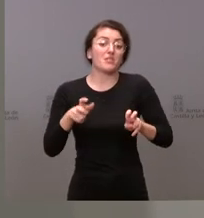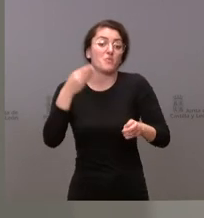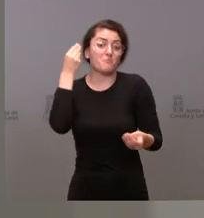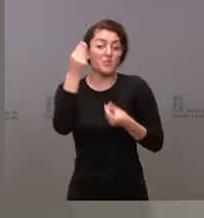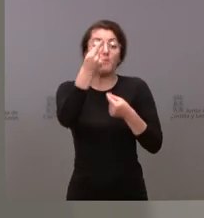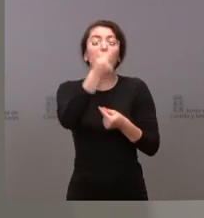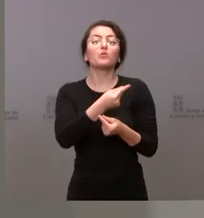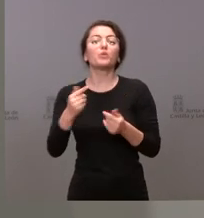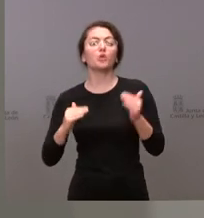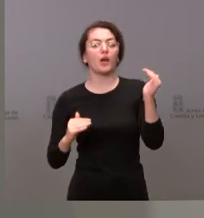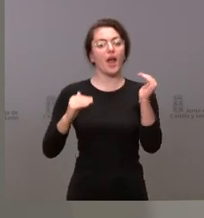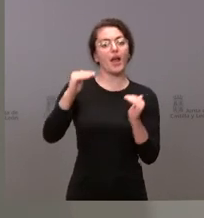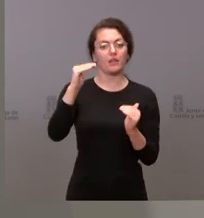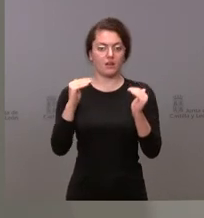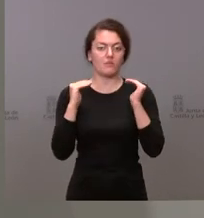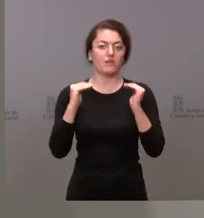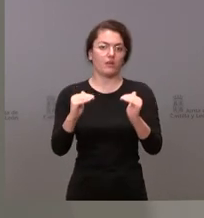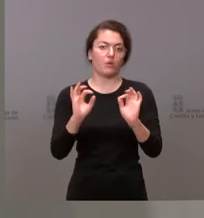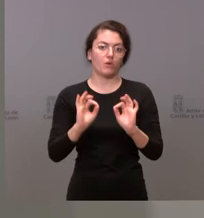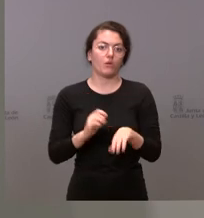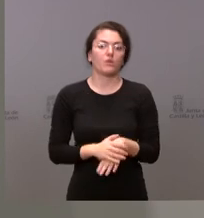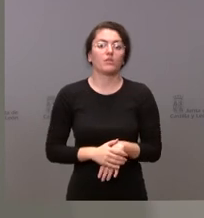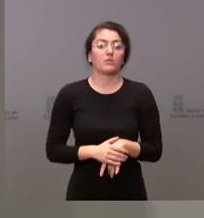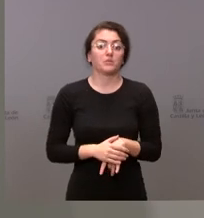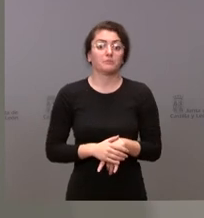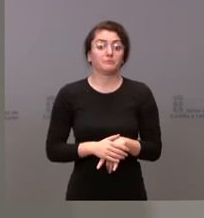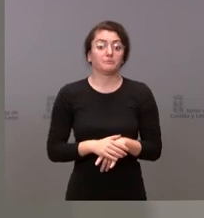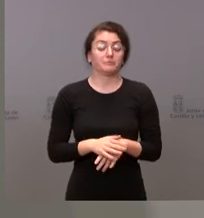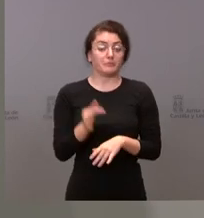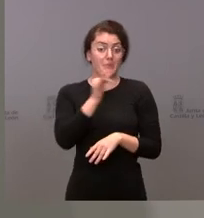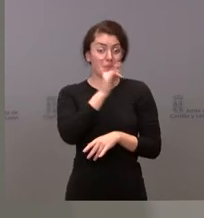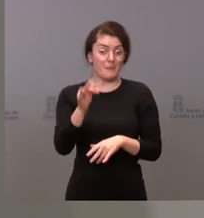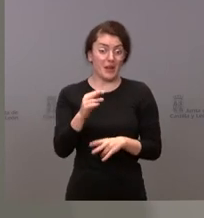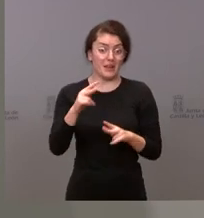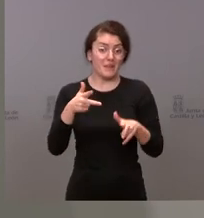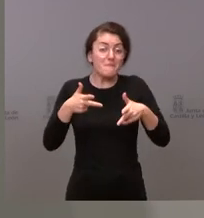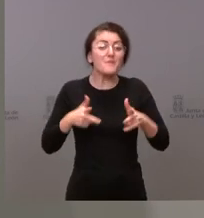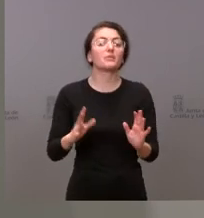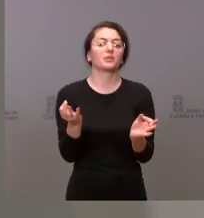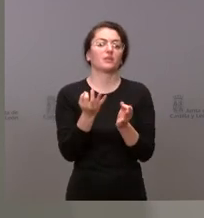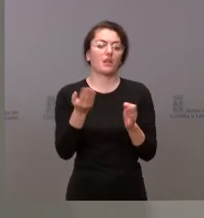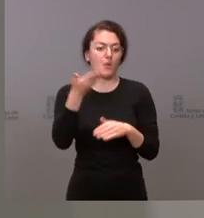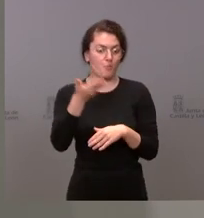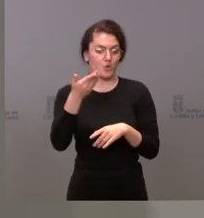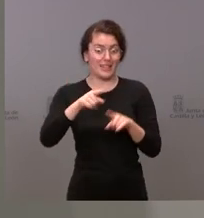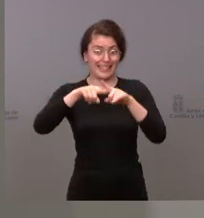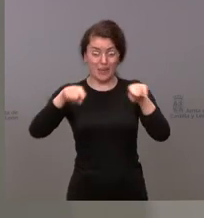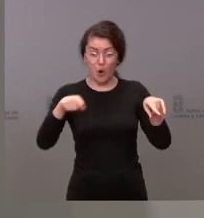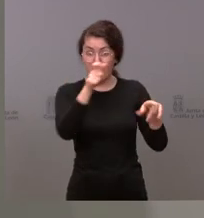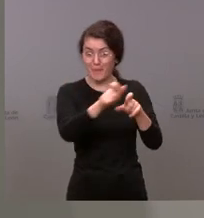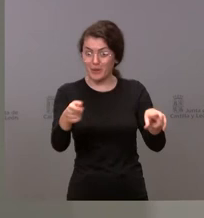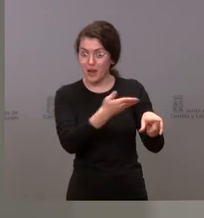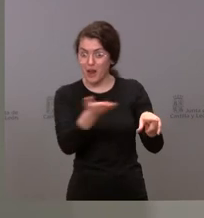equilibrado y sobre todo que nos permite una cosa muy importante para los segoianos porque quizás lo más importante para los segoianos